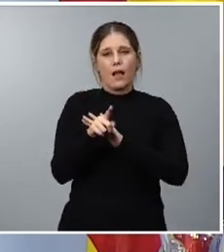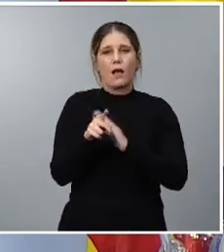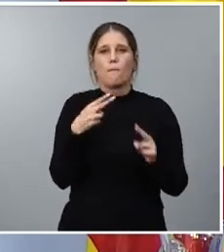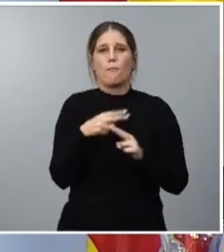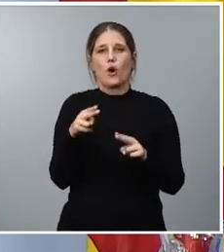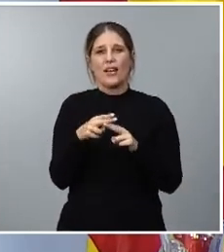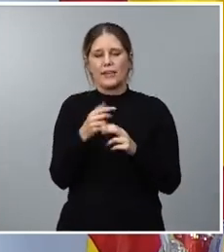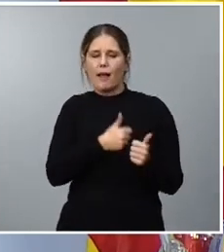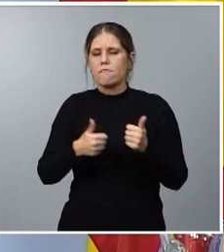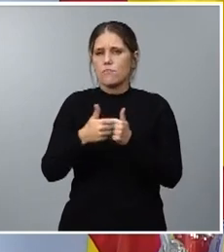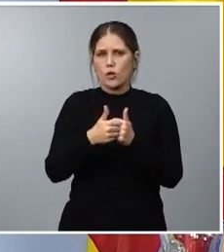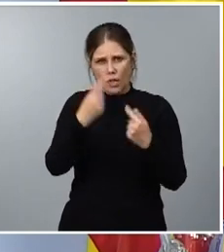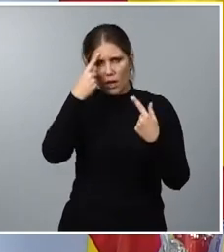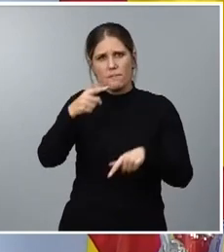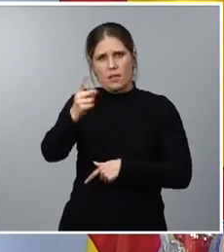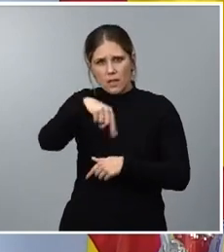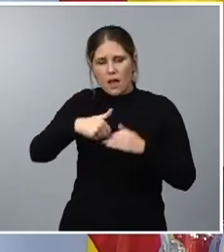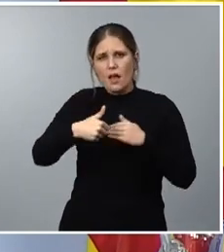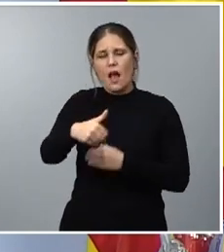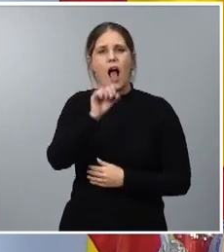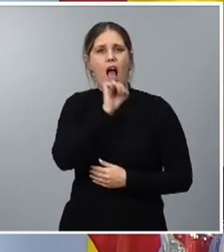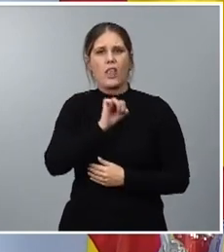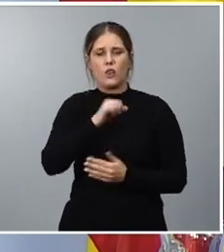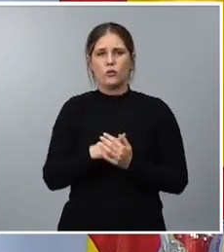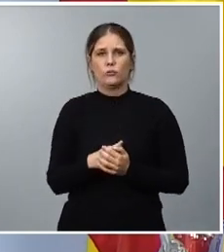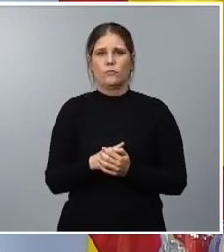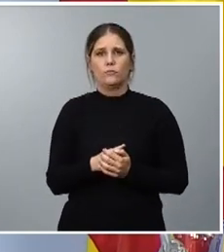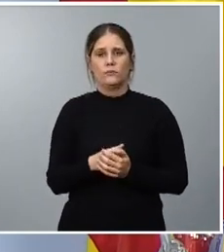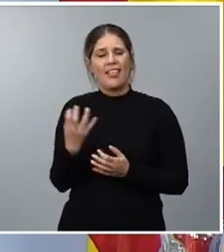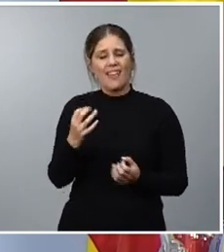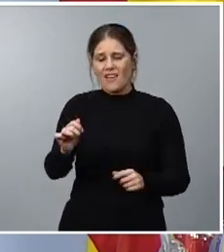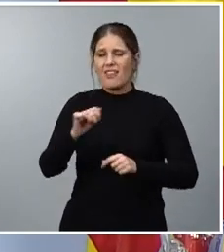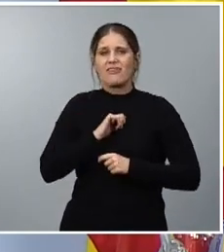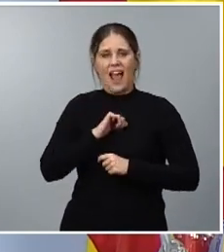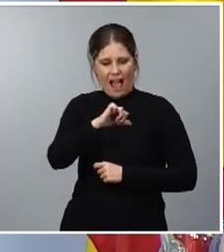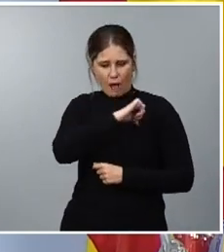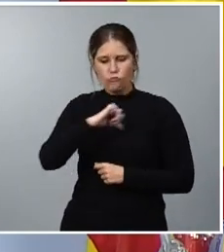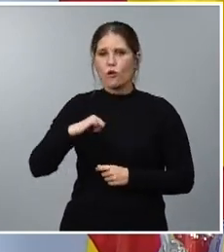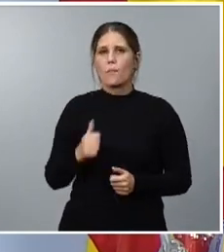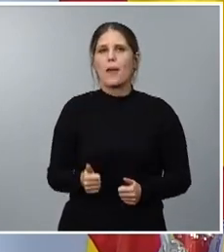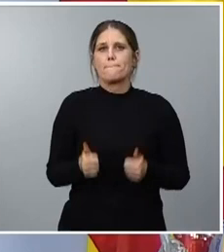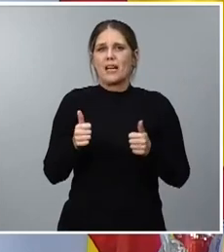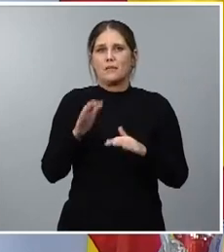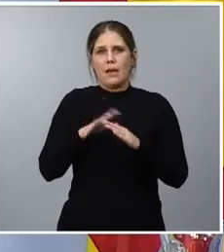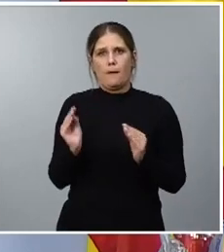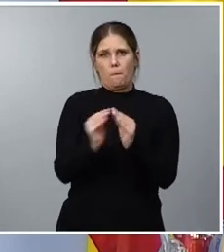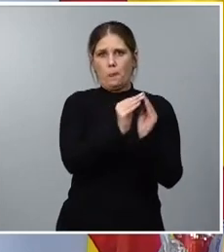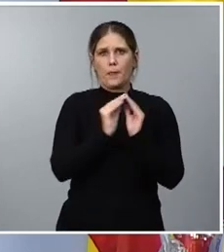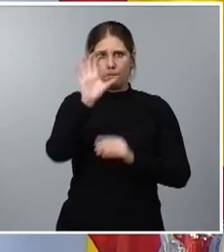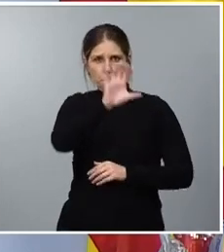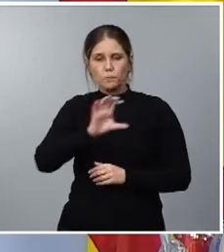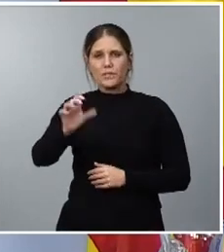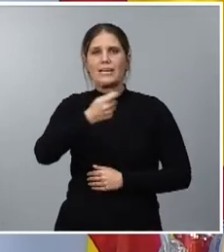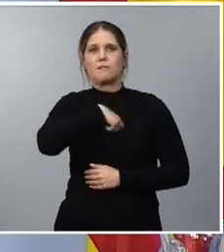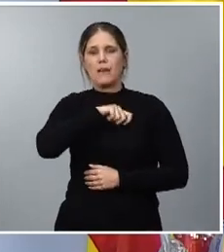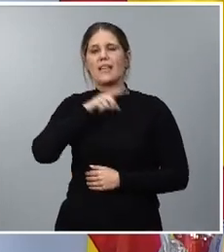es prioritaria en los próximos años y nos tiene que proporcionar una mayor autonomía al conjunto de España y también a